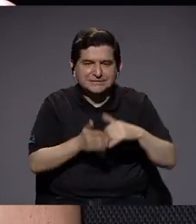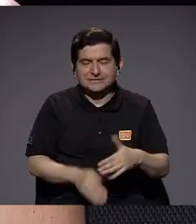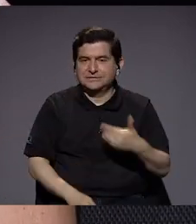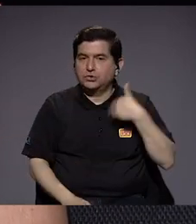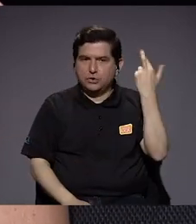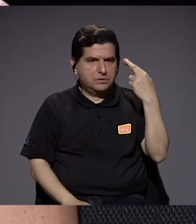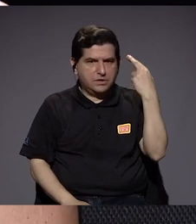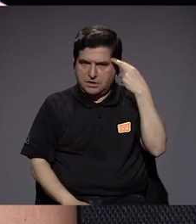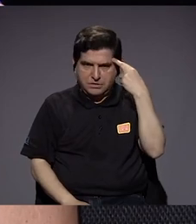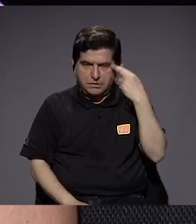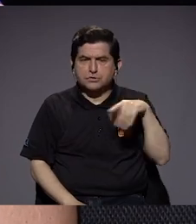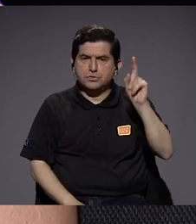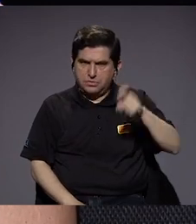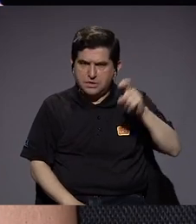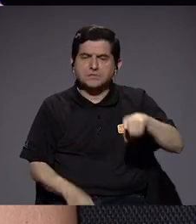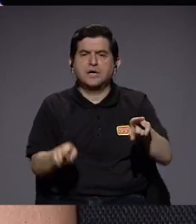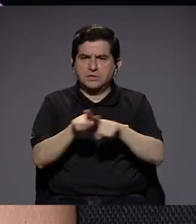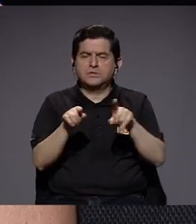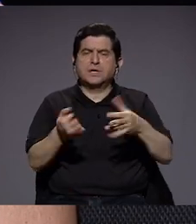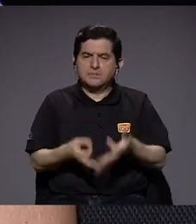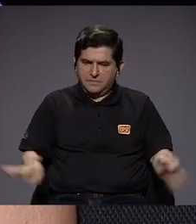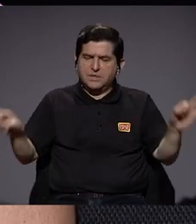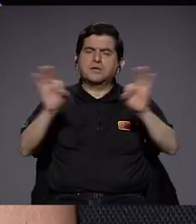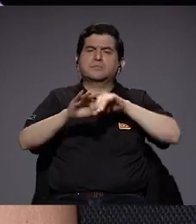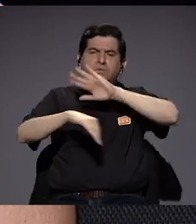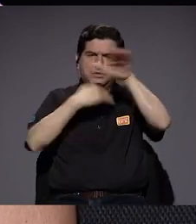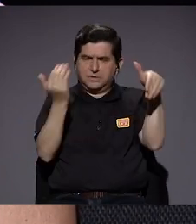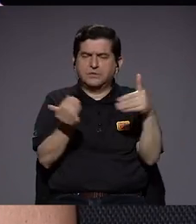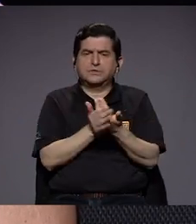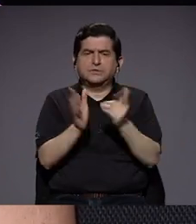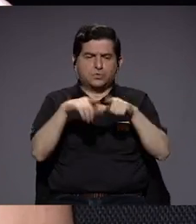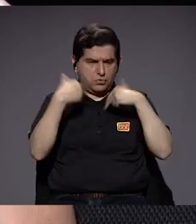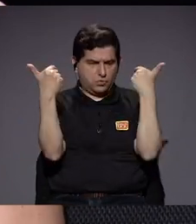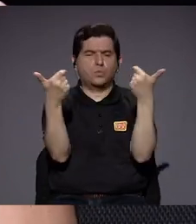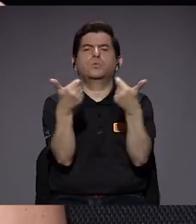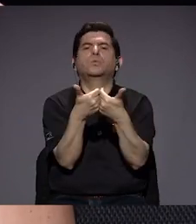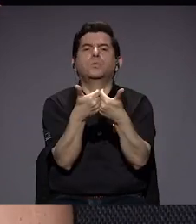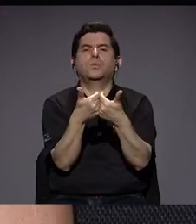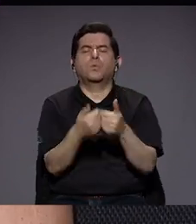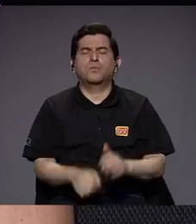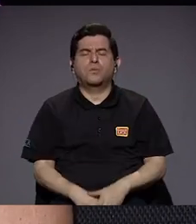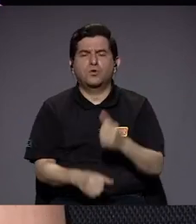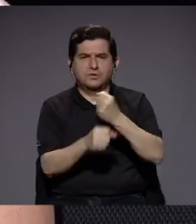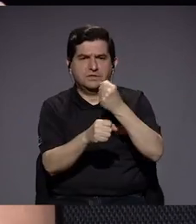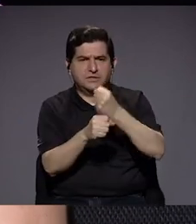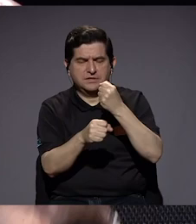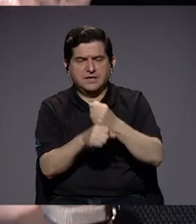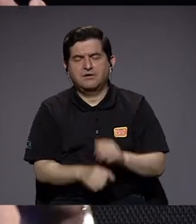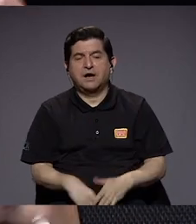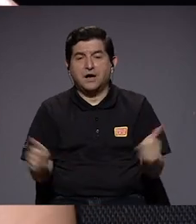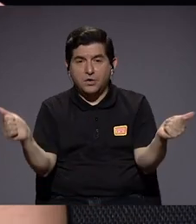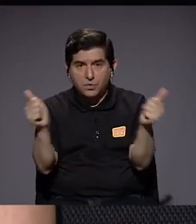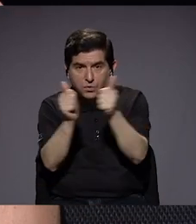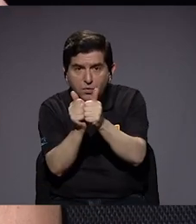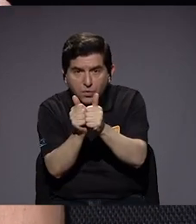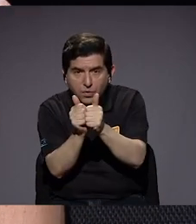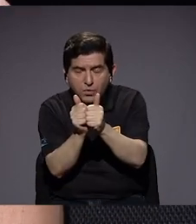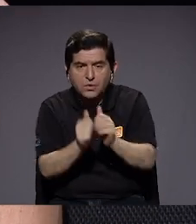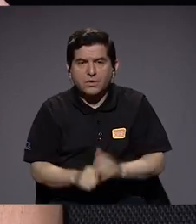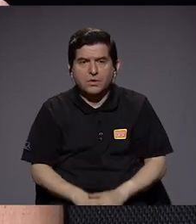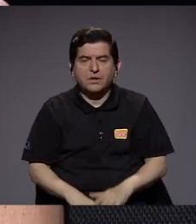que no tiene razón de ser. Deben considerarse igual de importantes todo ese cuerpo ejecutivo en conjunto con